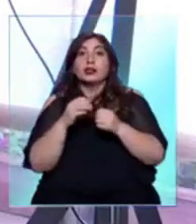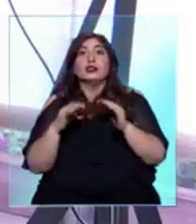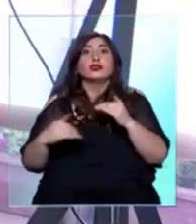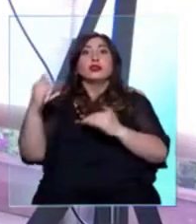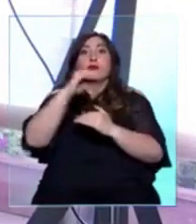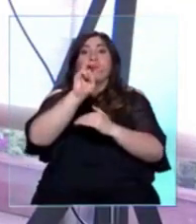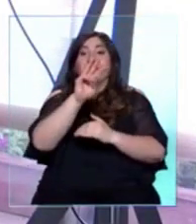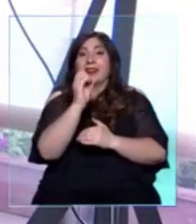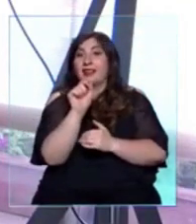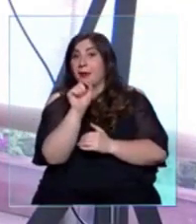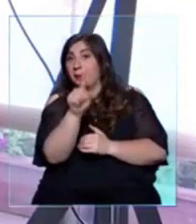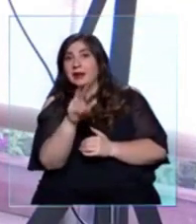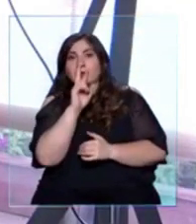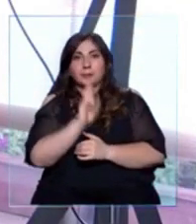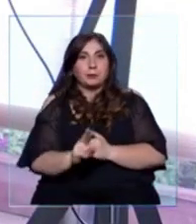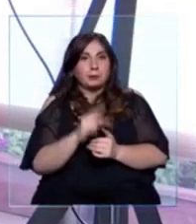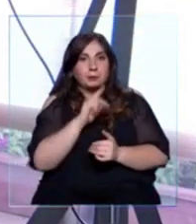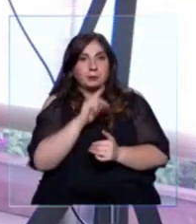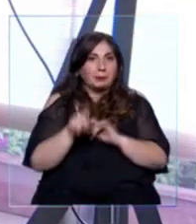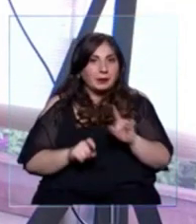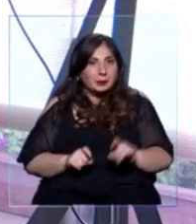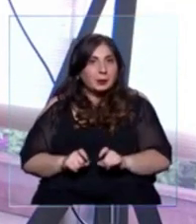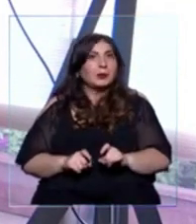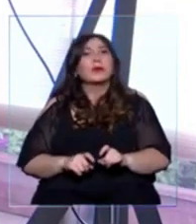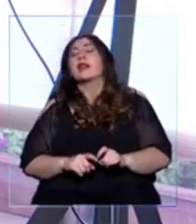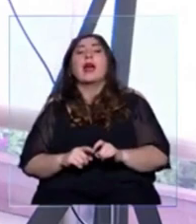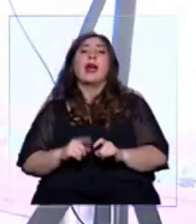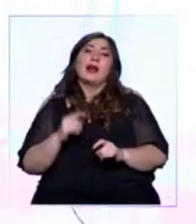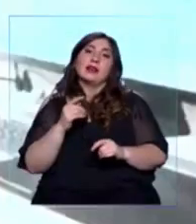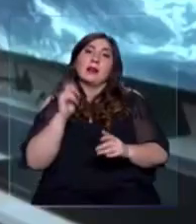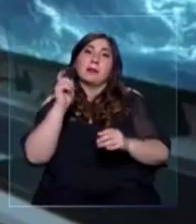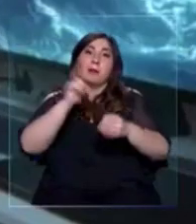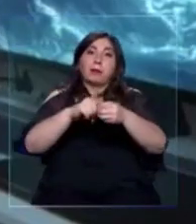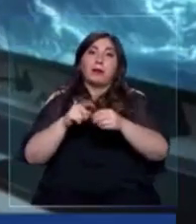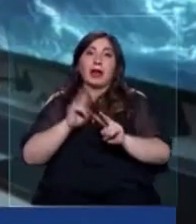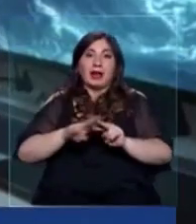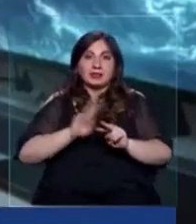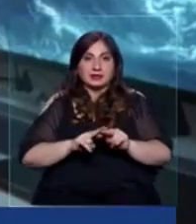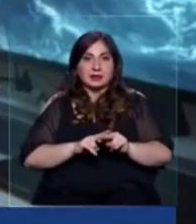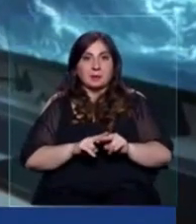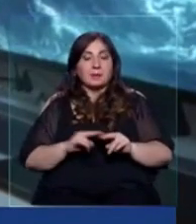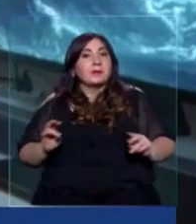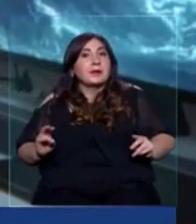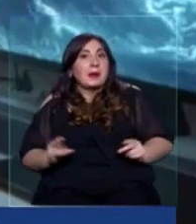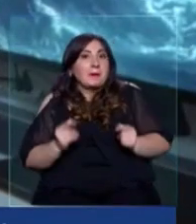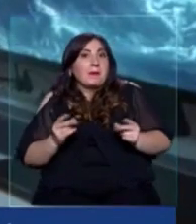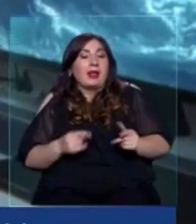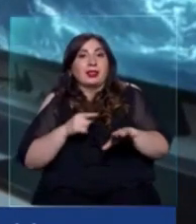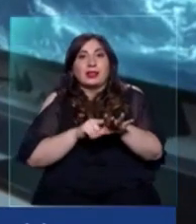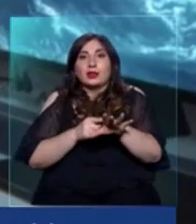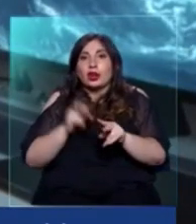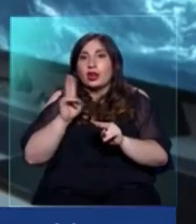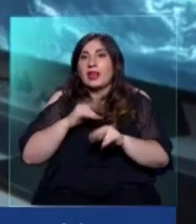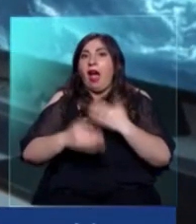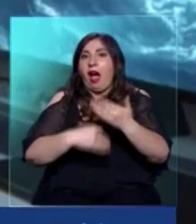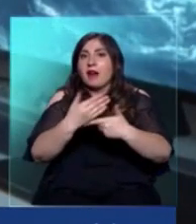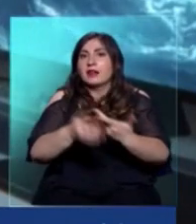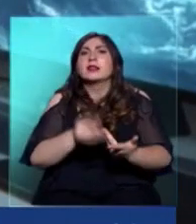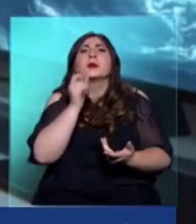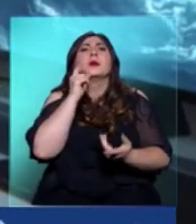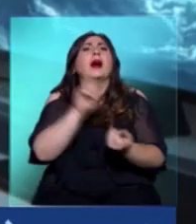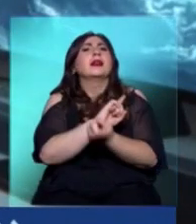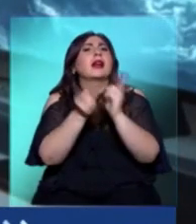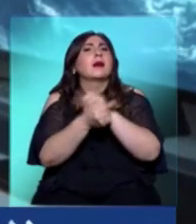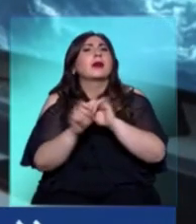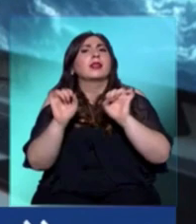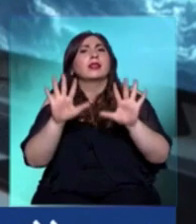videos de respuestas a las preguntas que los suscriptores hacen. Al ritmo con el que la tecnología avanza, ¿qué cambios podríamos esperar en 10,